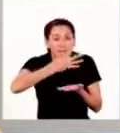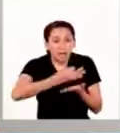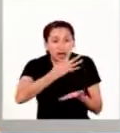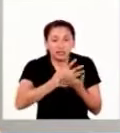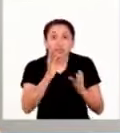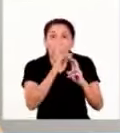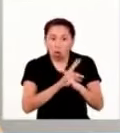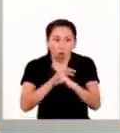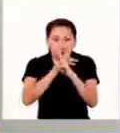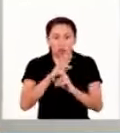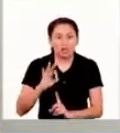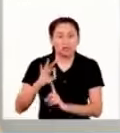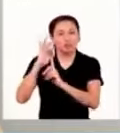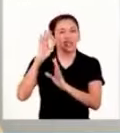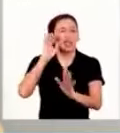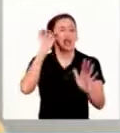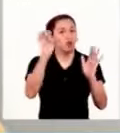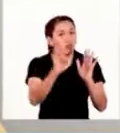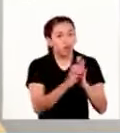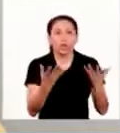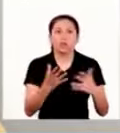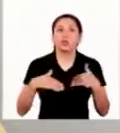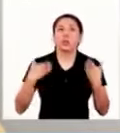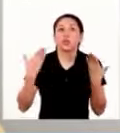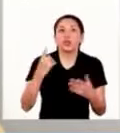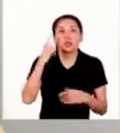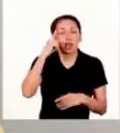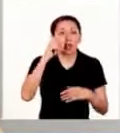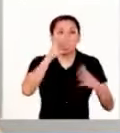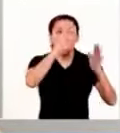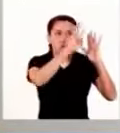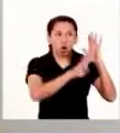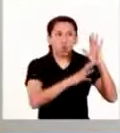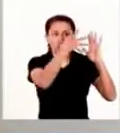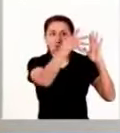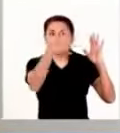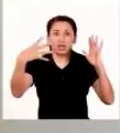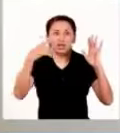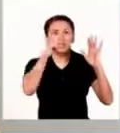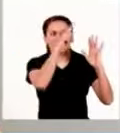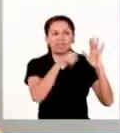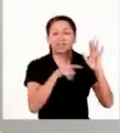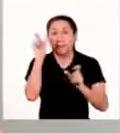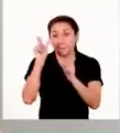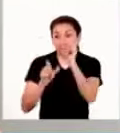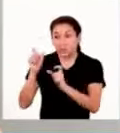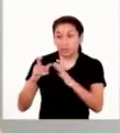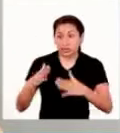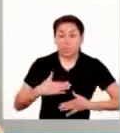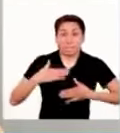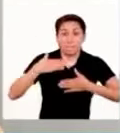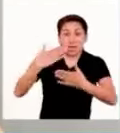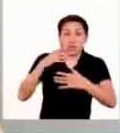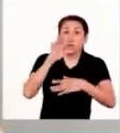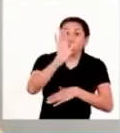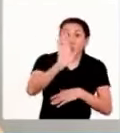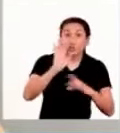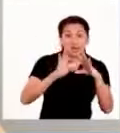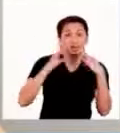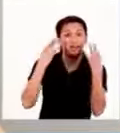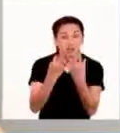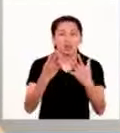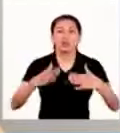y cuidados específicos por ejemplo podríamos crear un calendario en el que los adultos mayores con la ayuda de sus